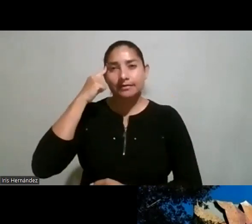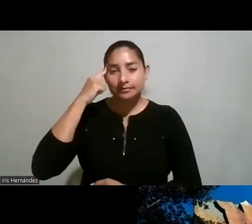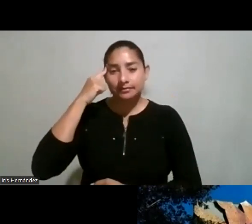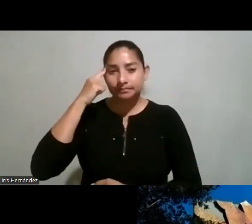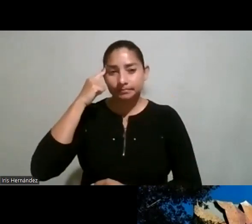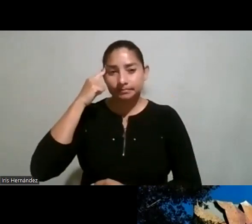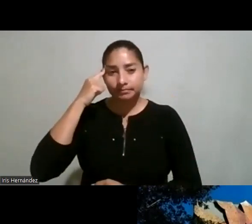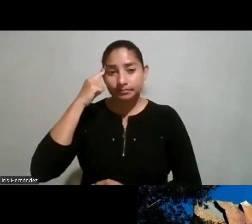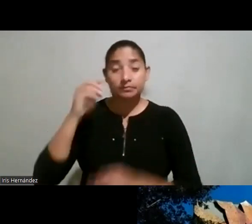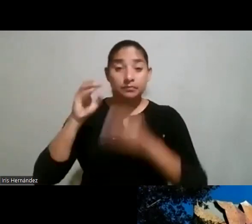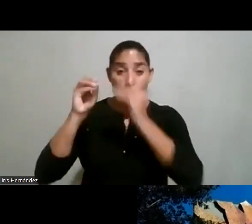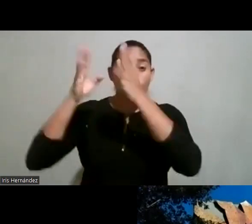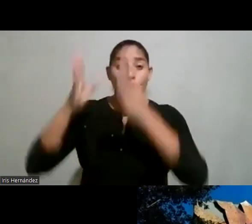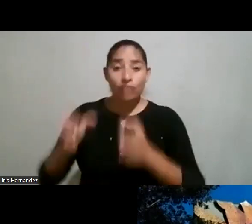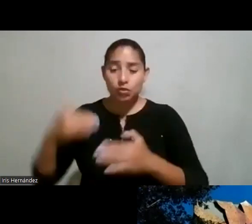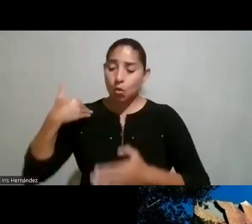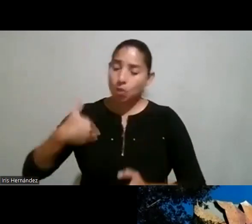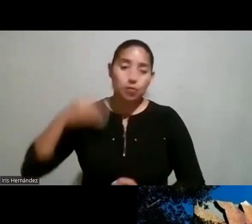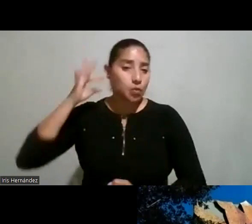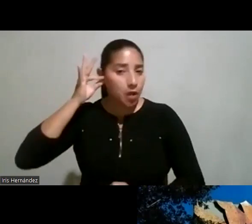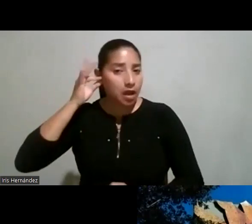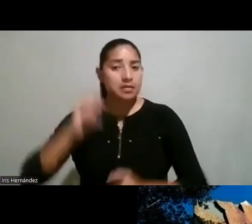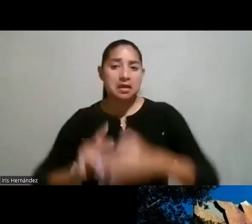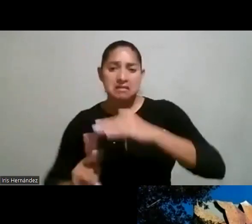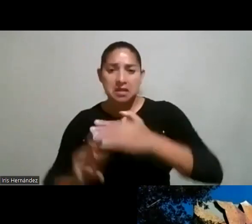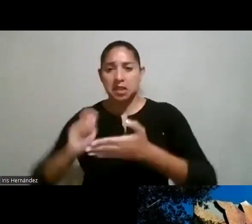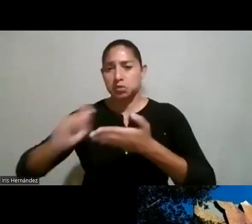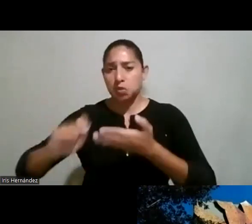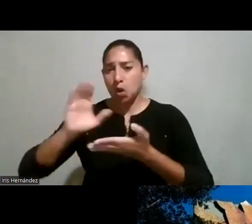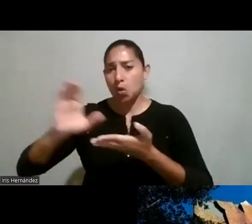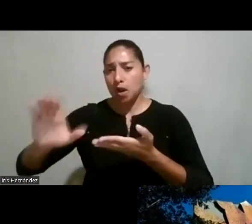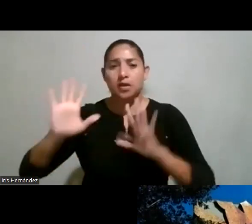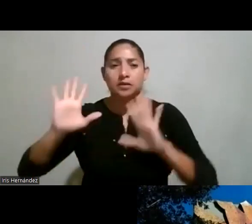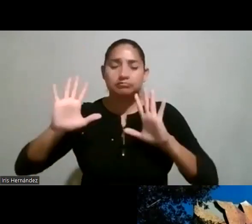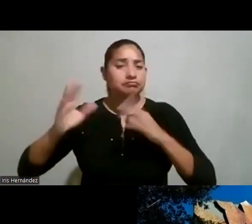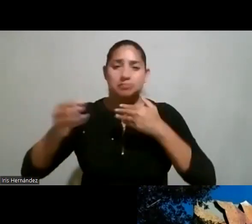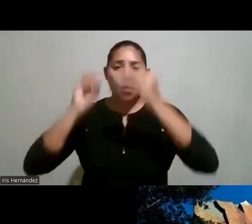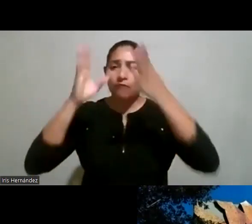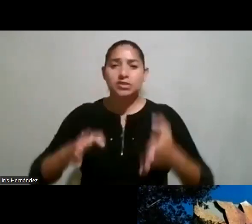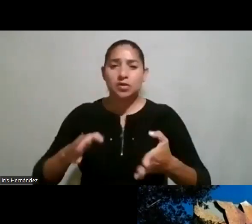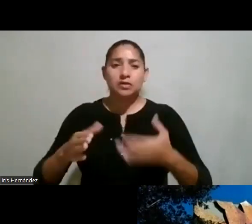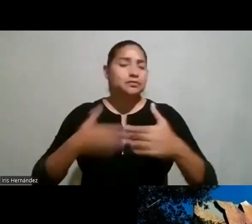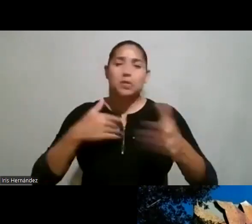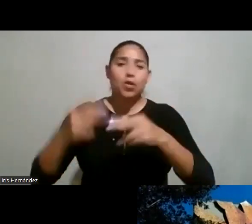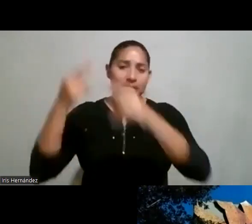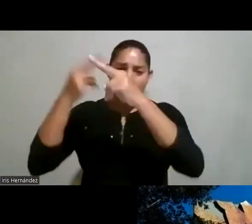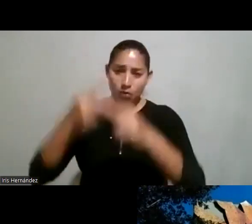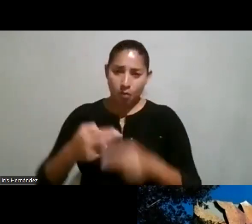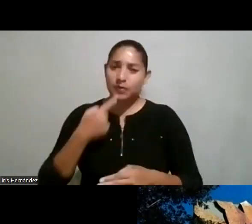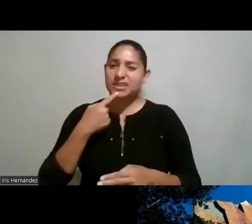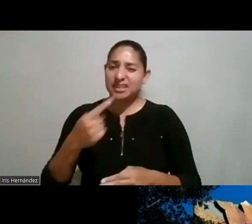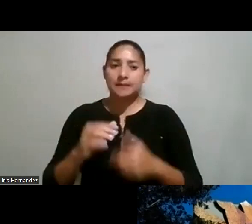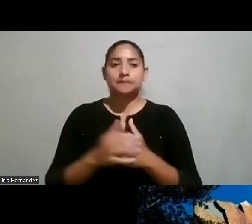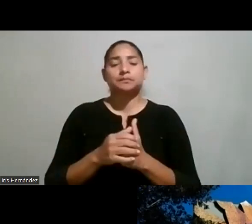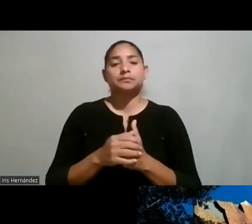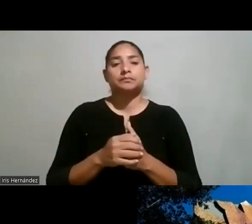los maestros maestras de primaria secundaria maestros profesores niñas ni como se le quiera llamar no importa qué